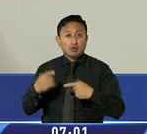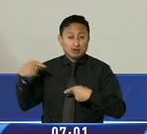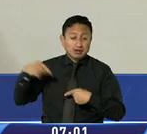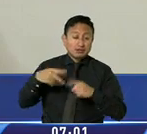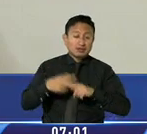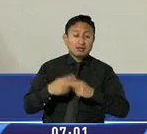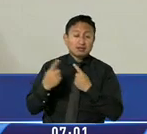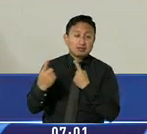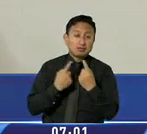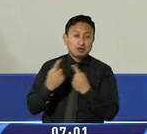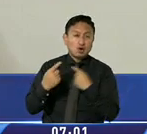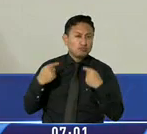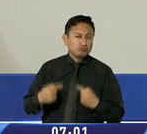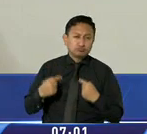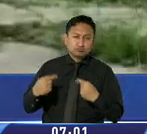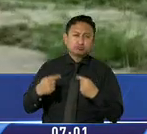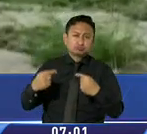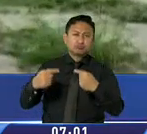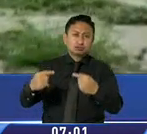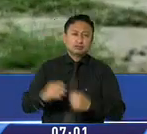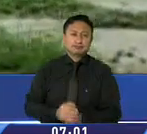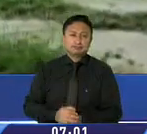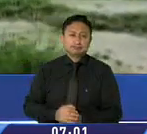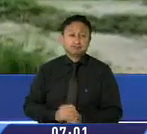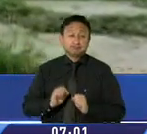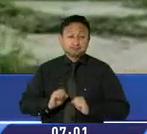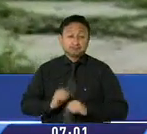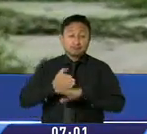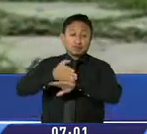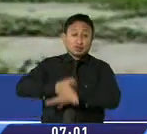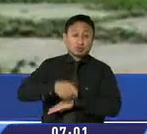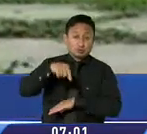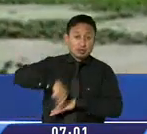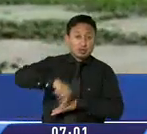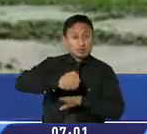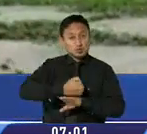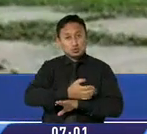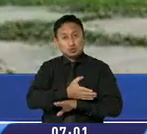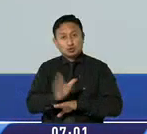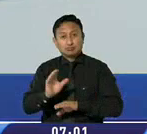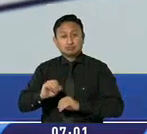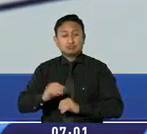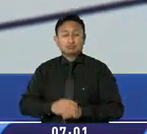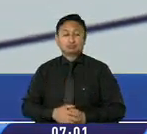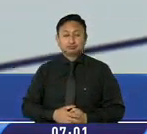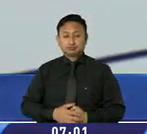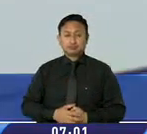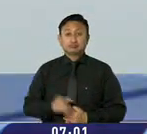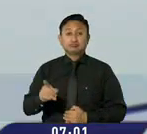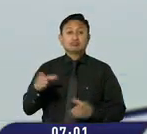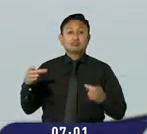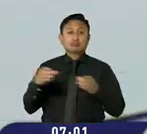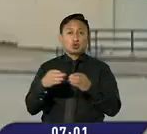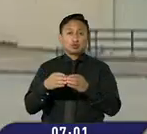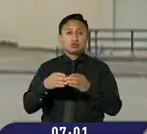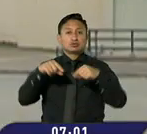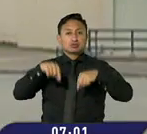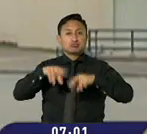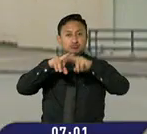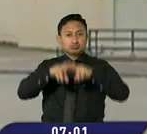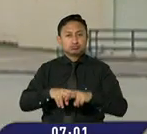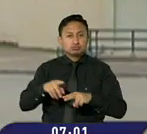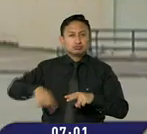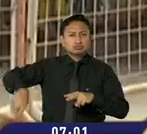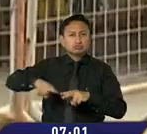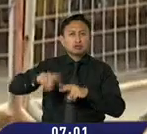continua y permanente. Se prevé que luego emitan sus recomendaciones al Estado. La comisión también dará seguimiento a la